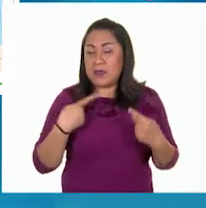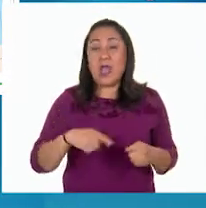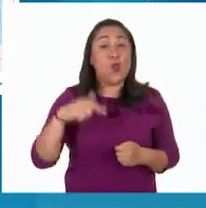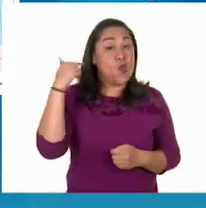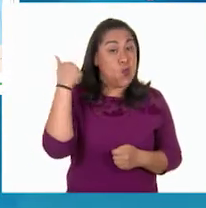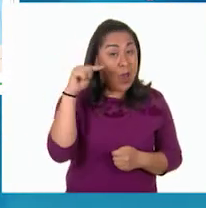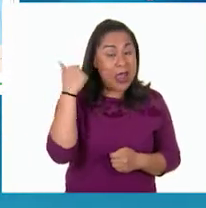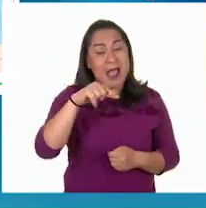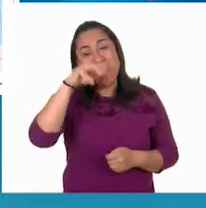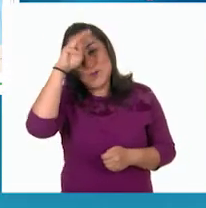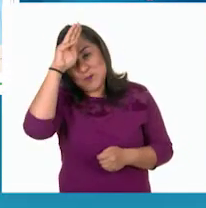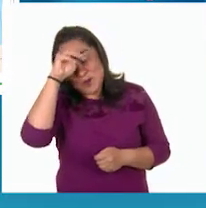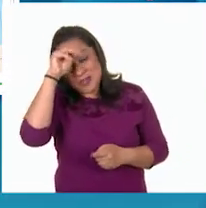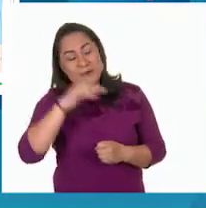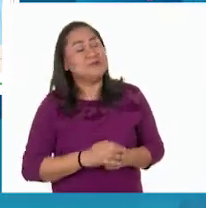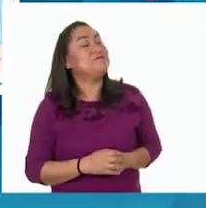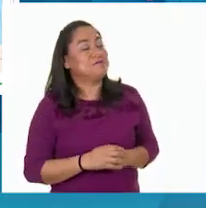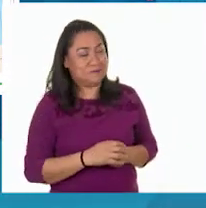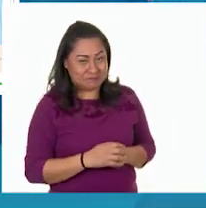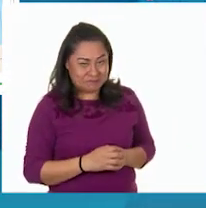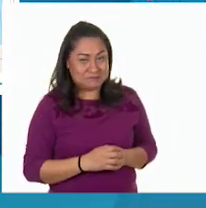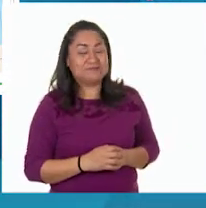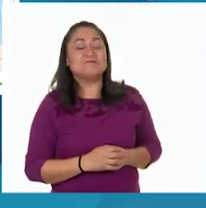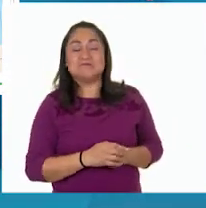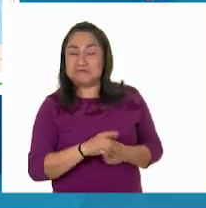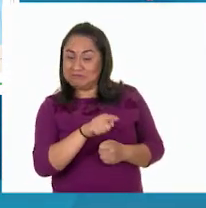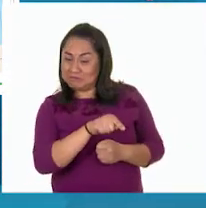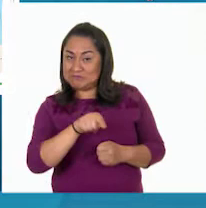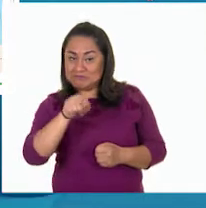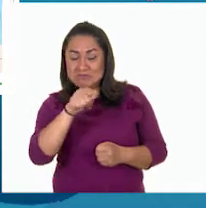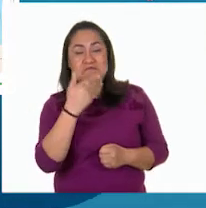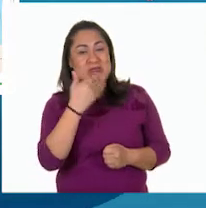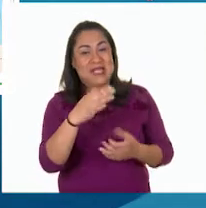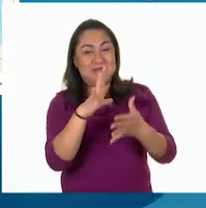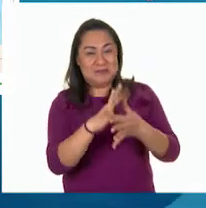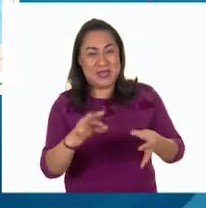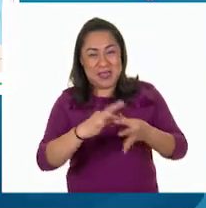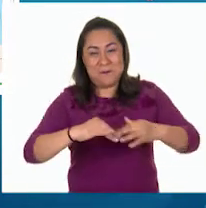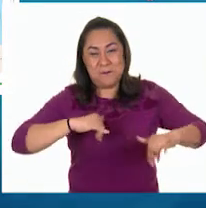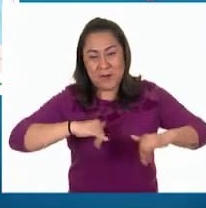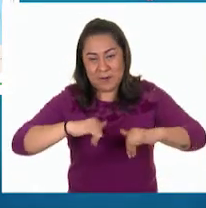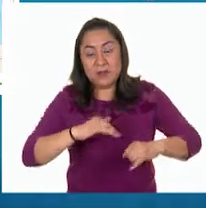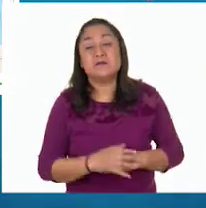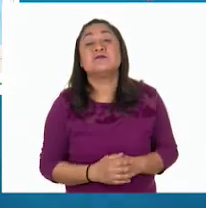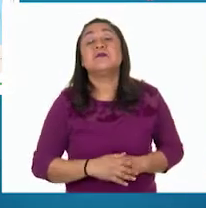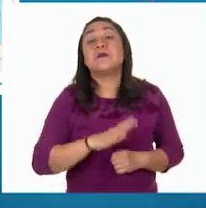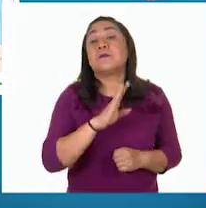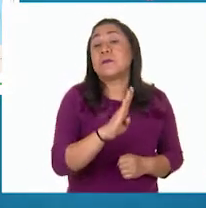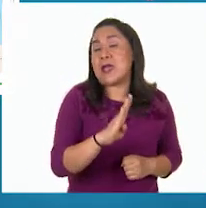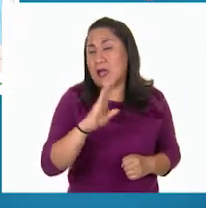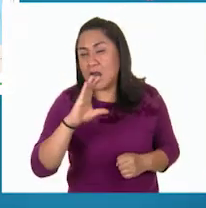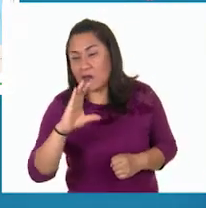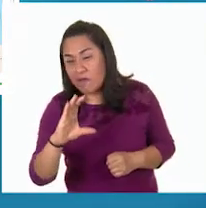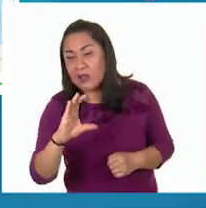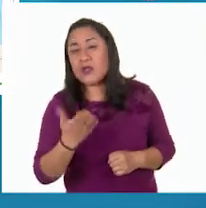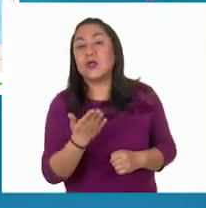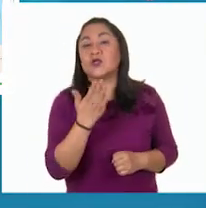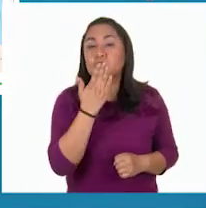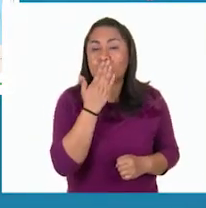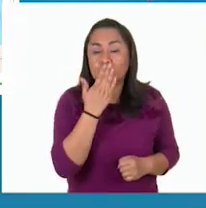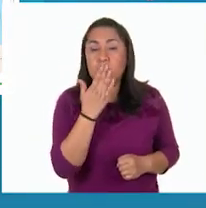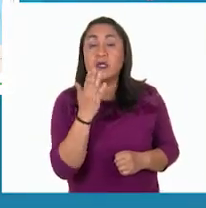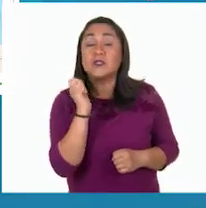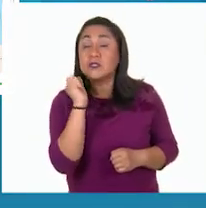Ok. Excelente, Larisa. Es una muy buena interpretación de este mapa. En el caso de Baja California, Sonora y